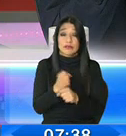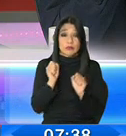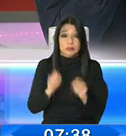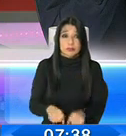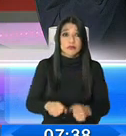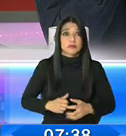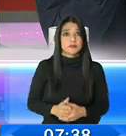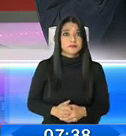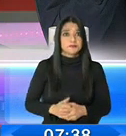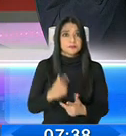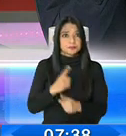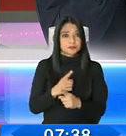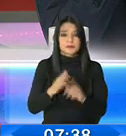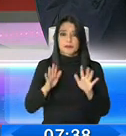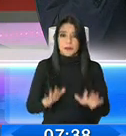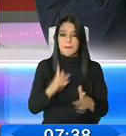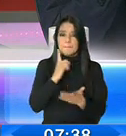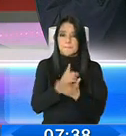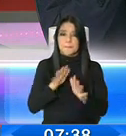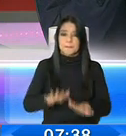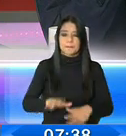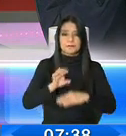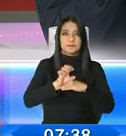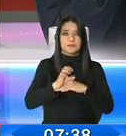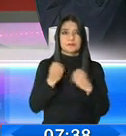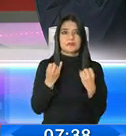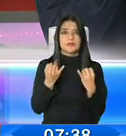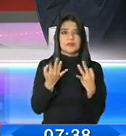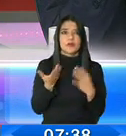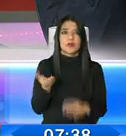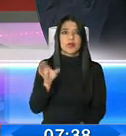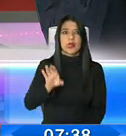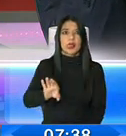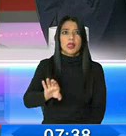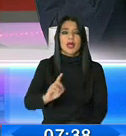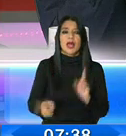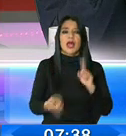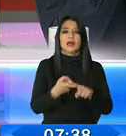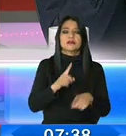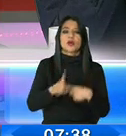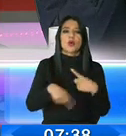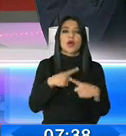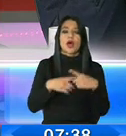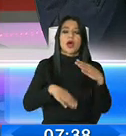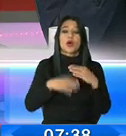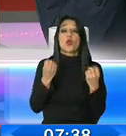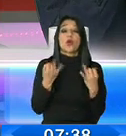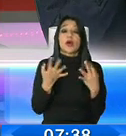Por lo tanto, esa es la realidad de un país. ¿Qué montos, ministro? ¿Hasta cuánto se puede exceder?